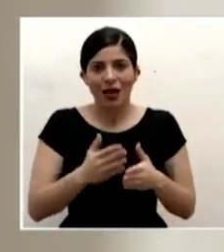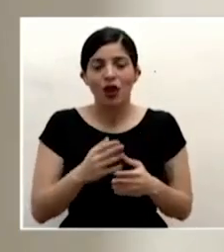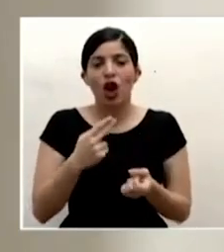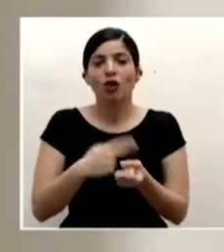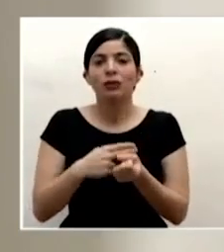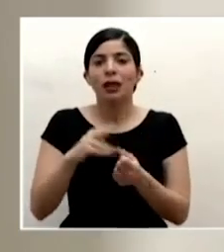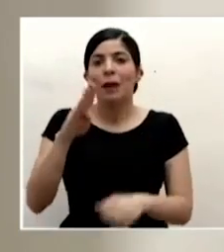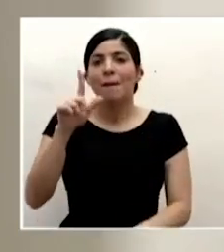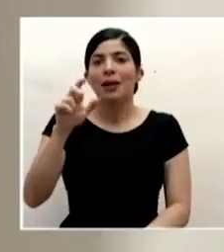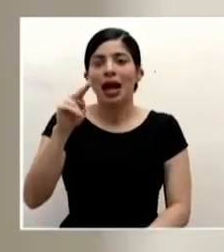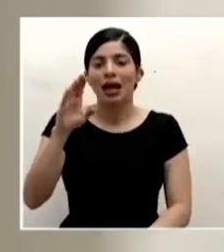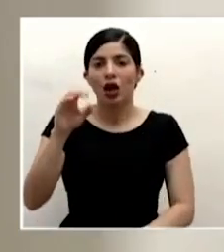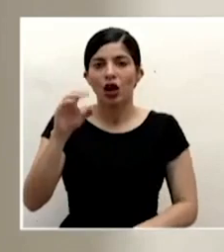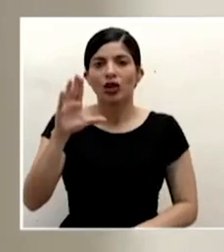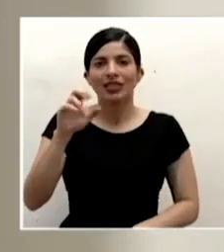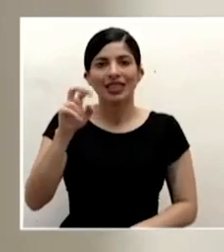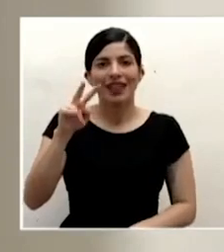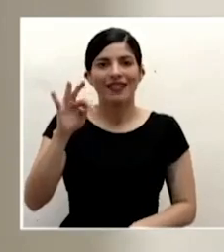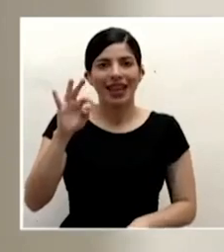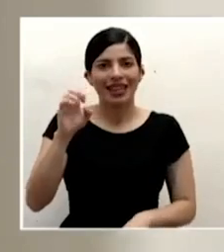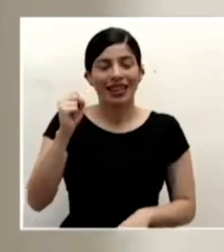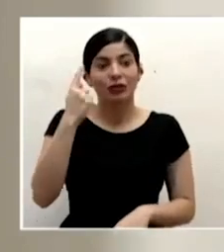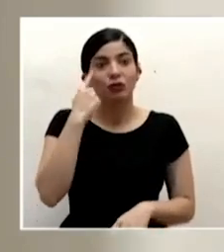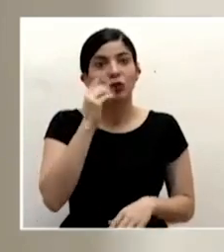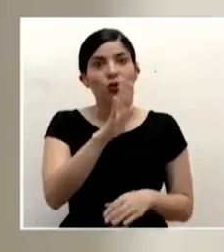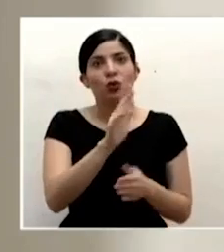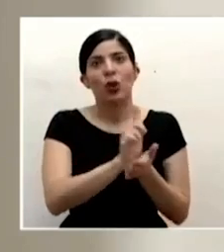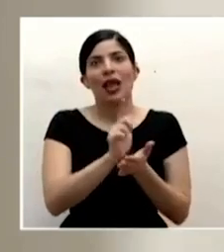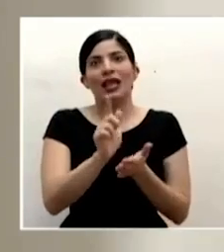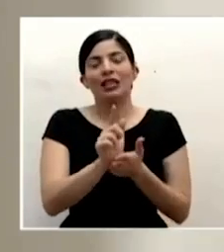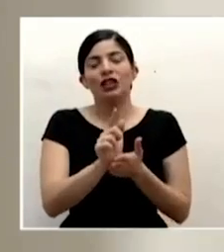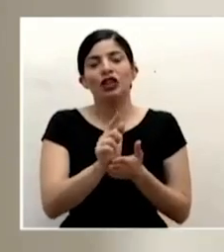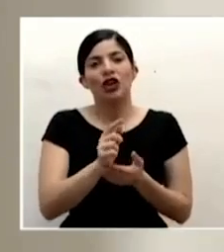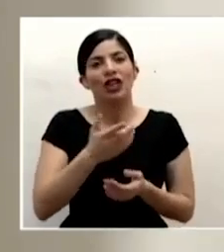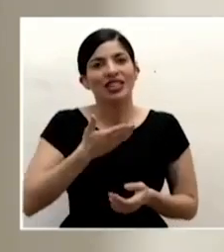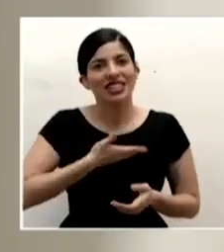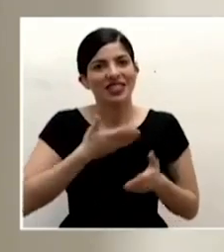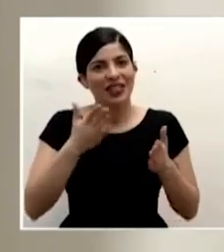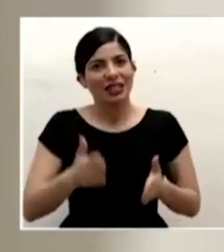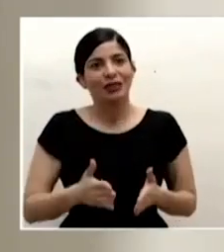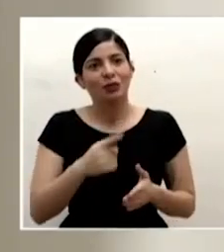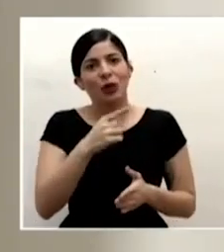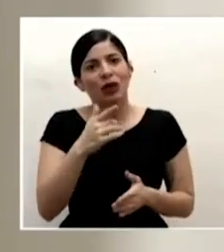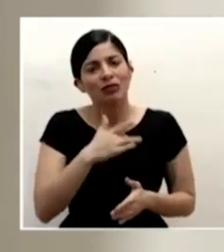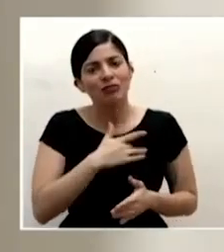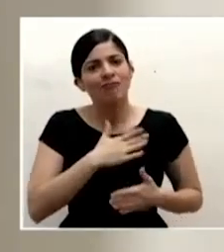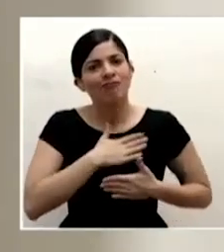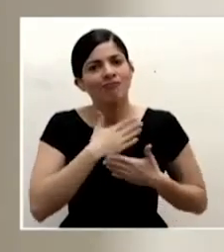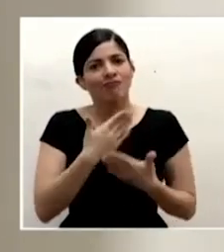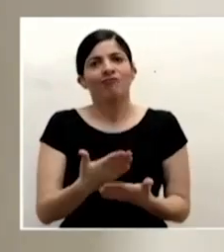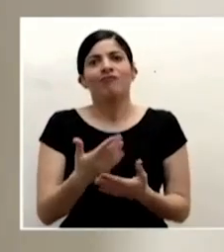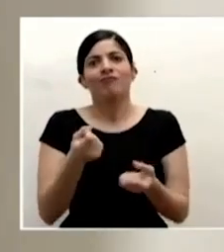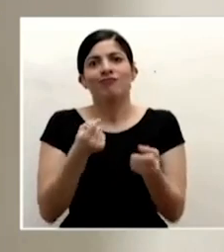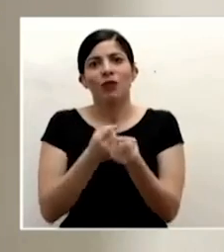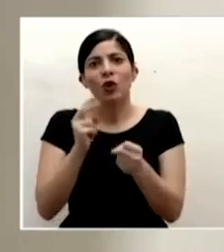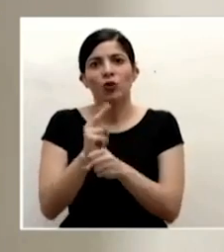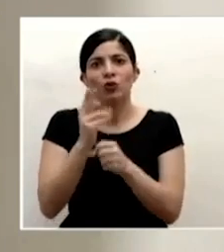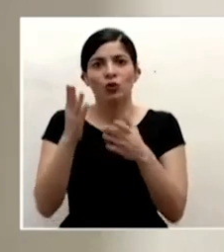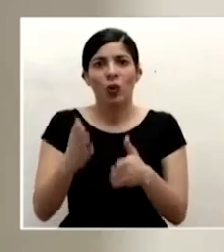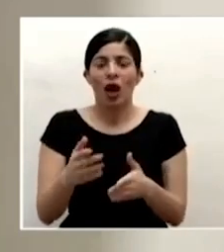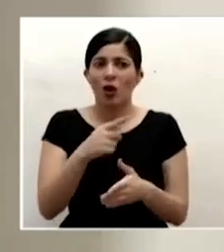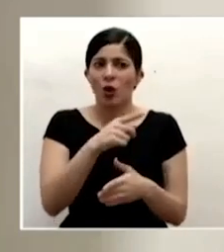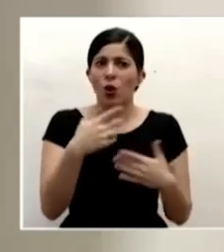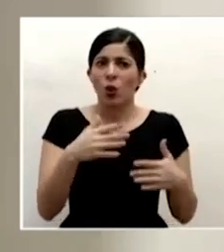lección en civismo y en entrega a nuestros usuarios que va más allá de la atención